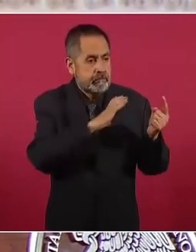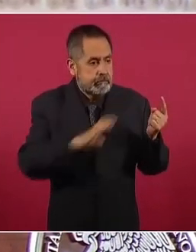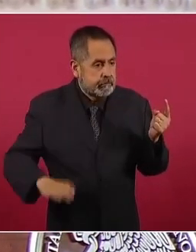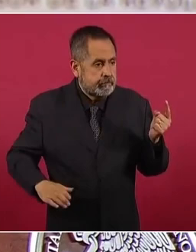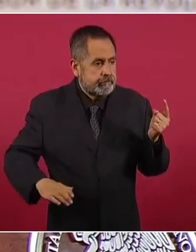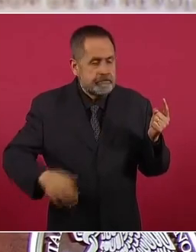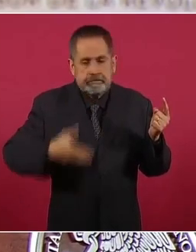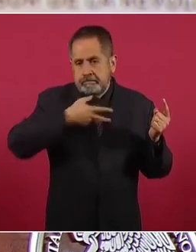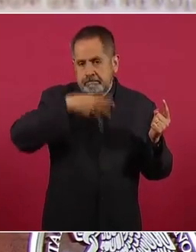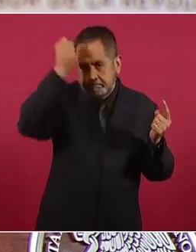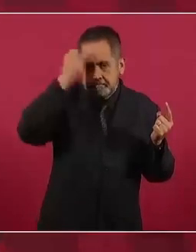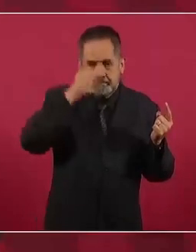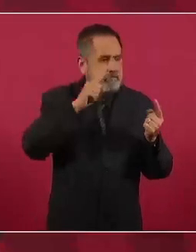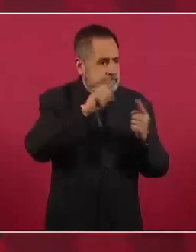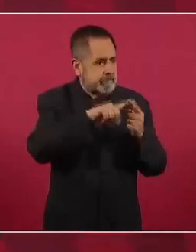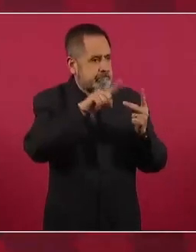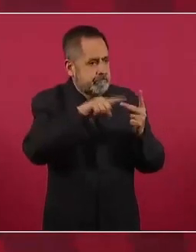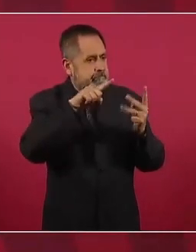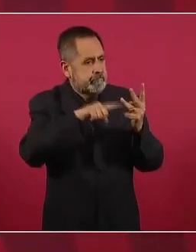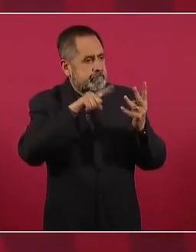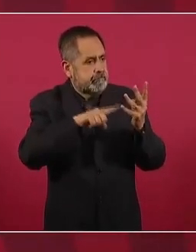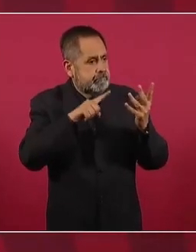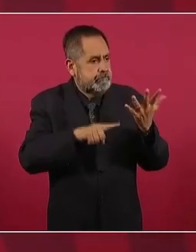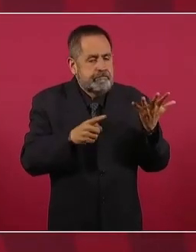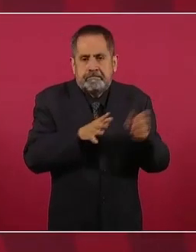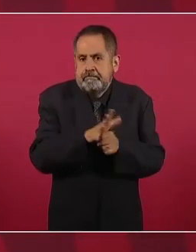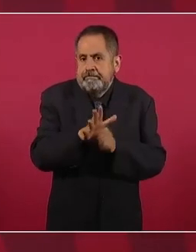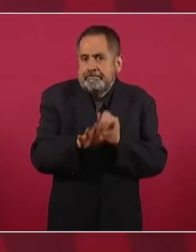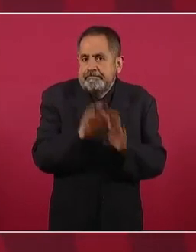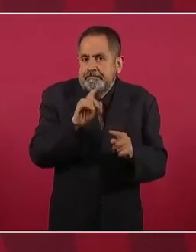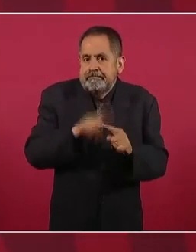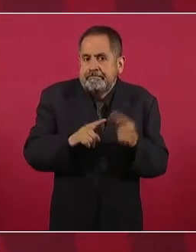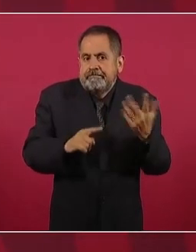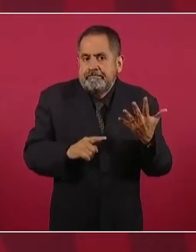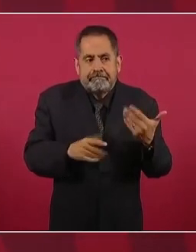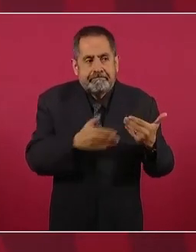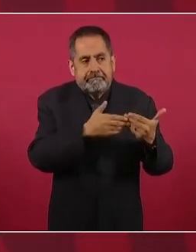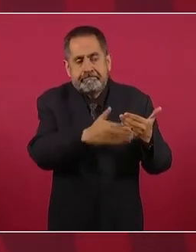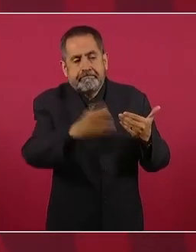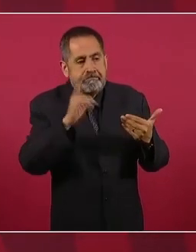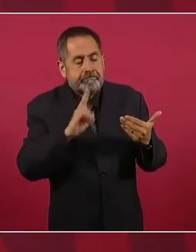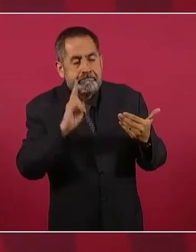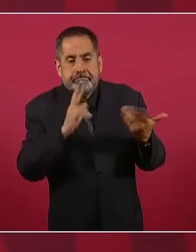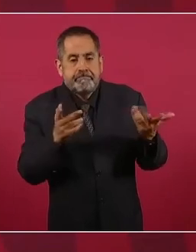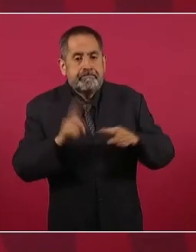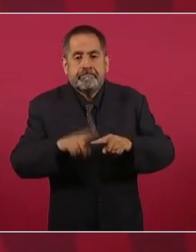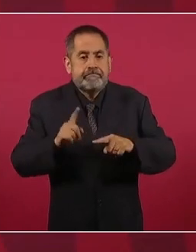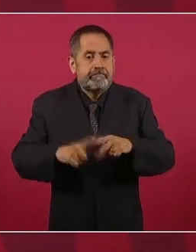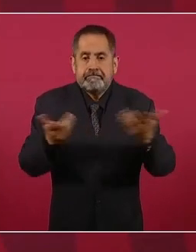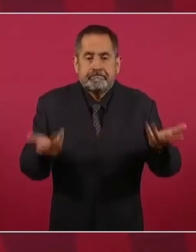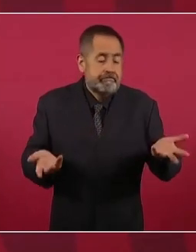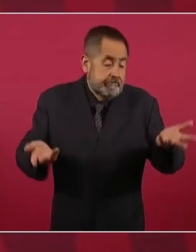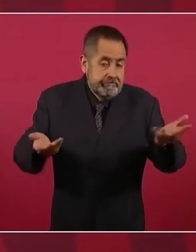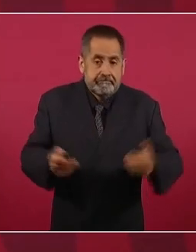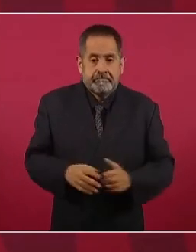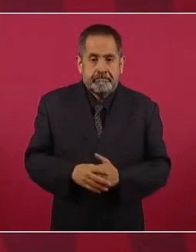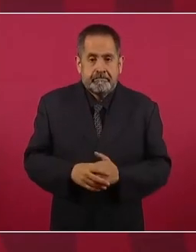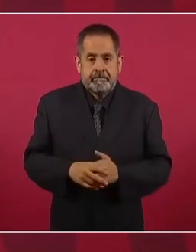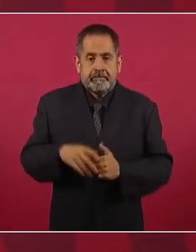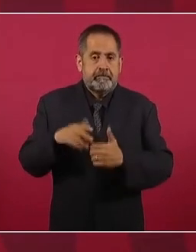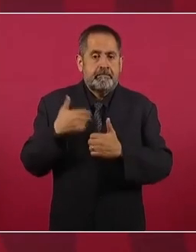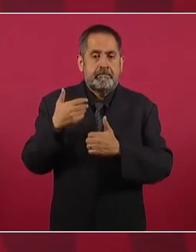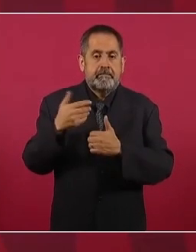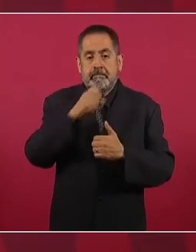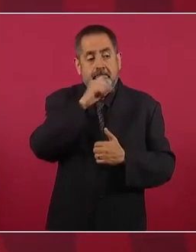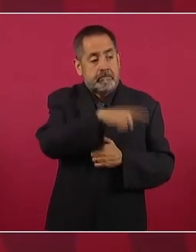hacia adelante para la